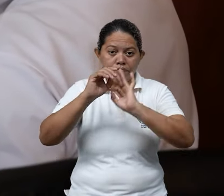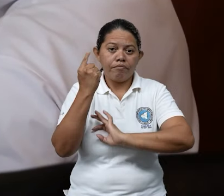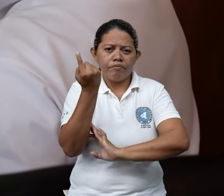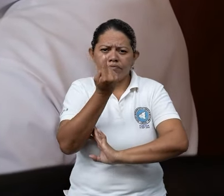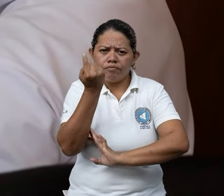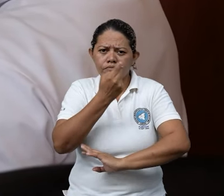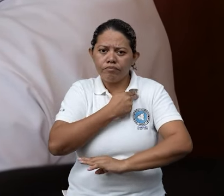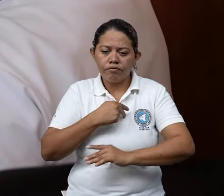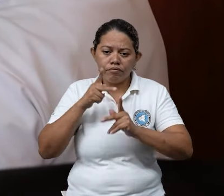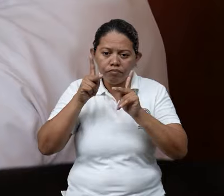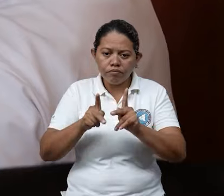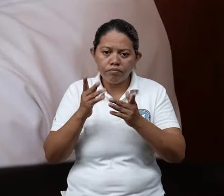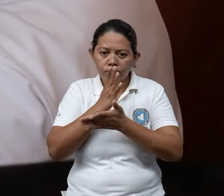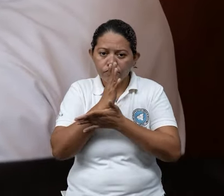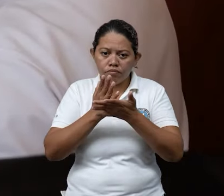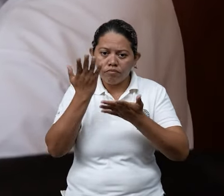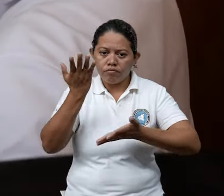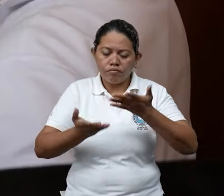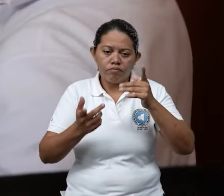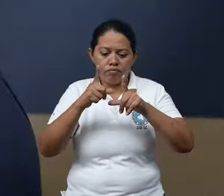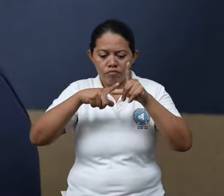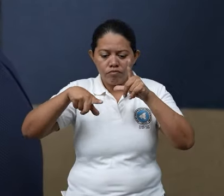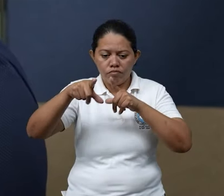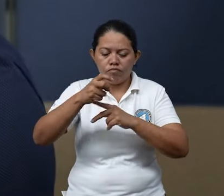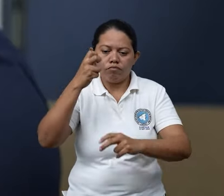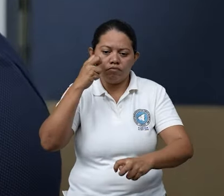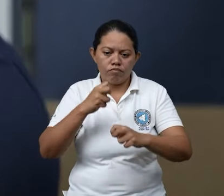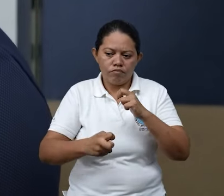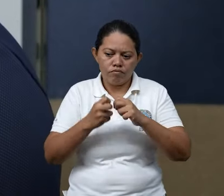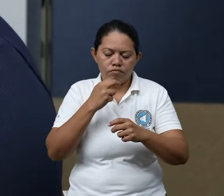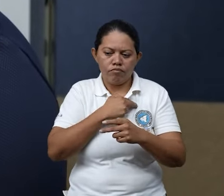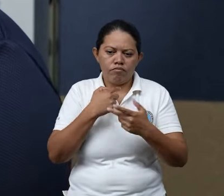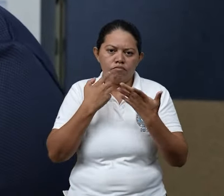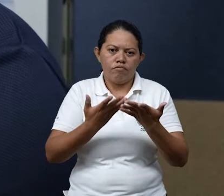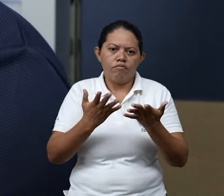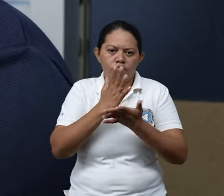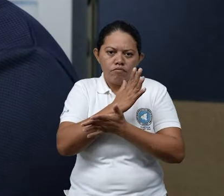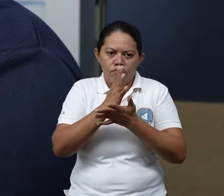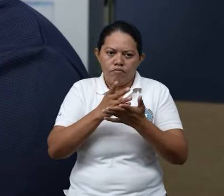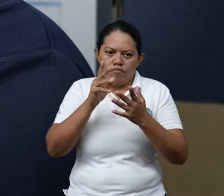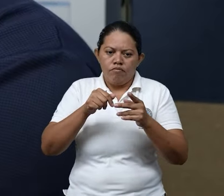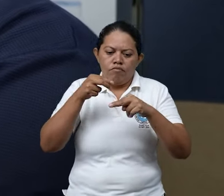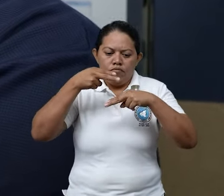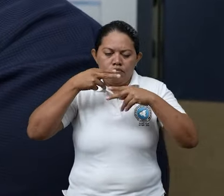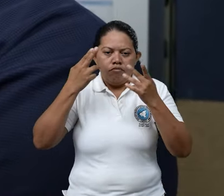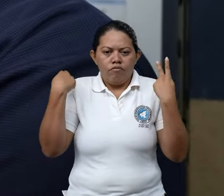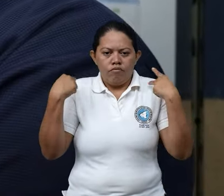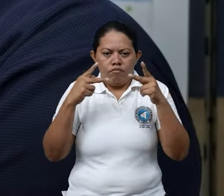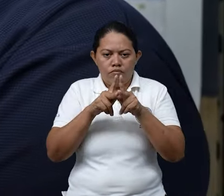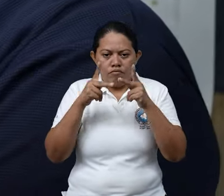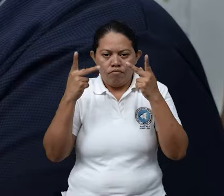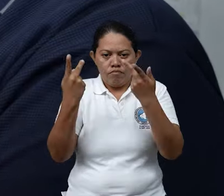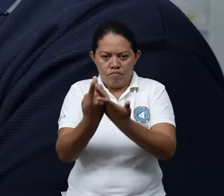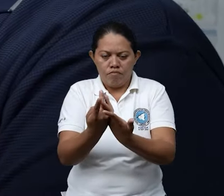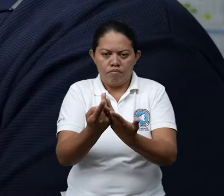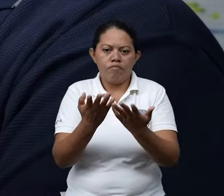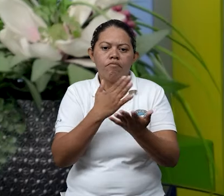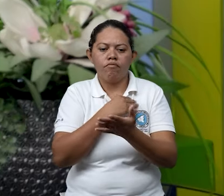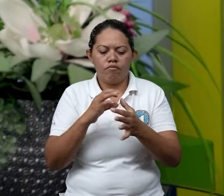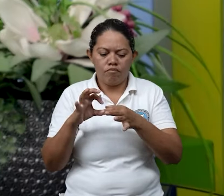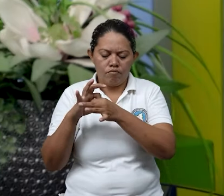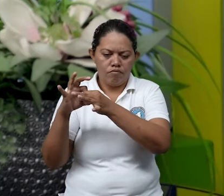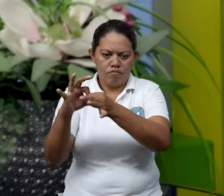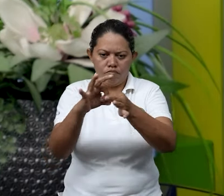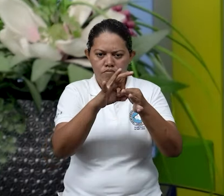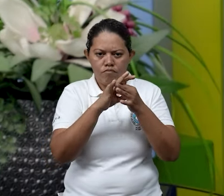solamente de la amenaza, sino también de las áreas críticas, de los puntos críticos y, principalmente, de la población. Esto también es un trabajo